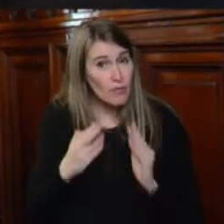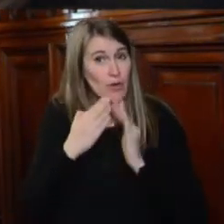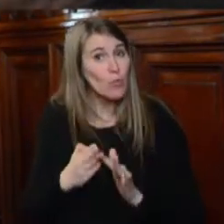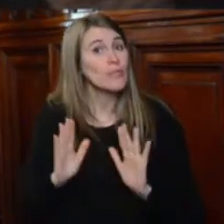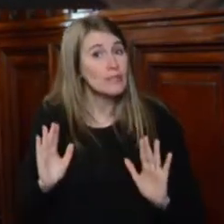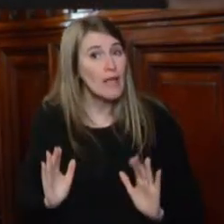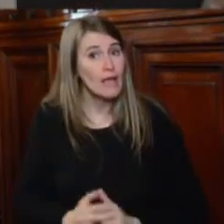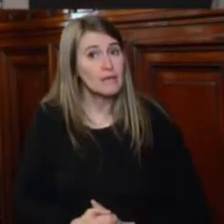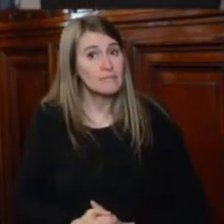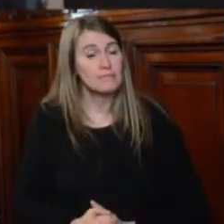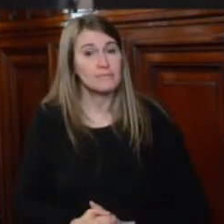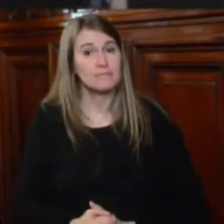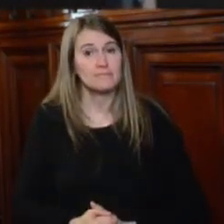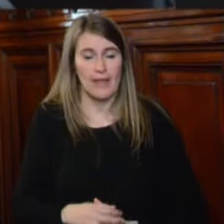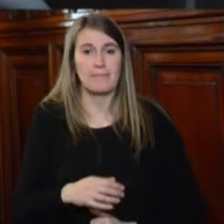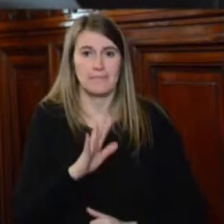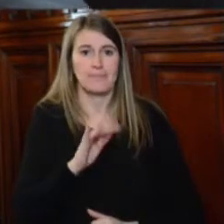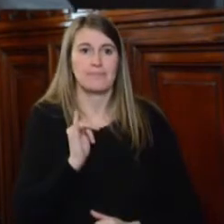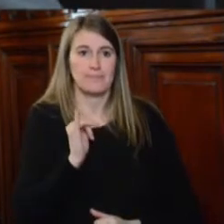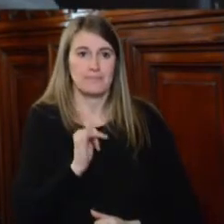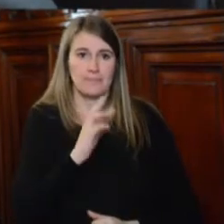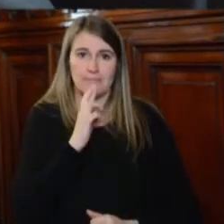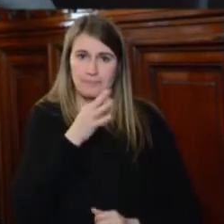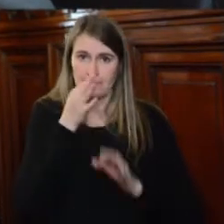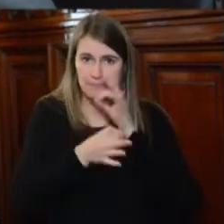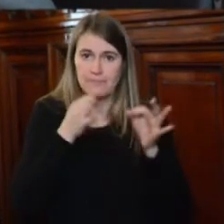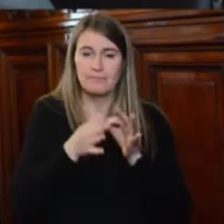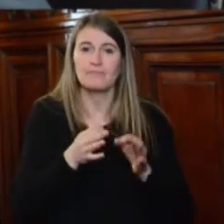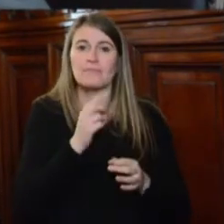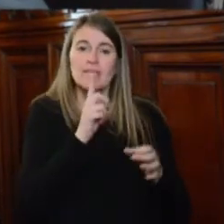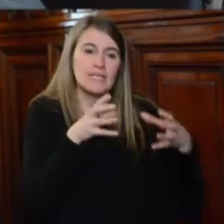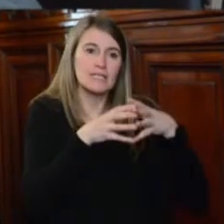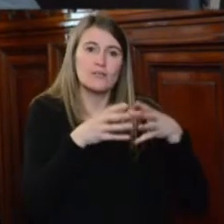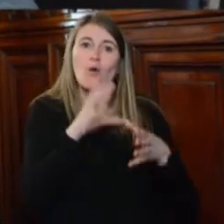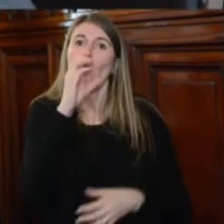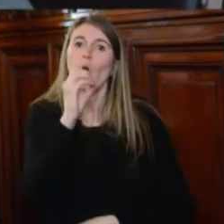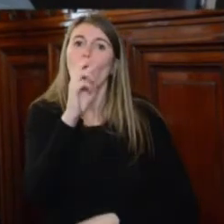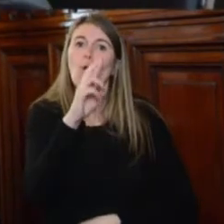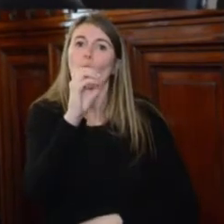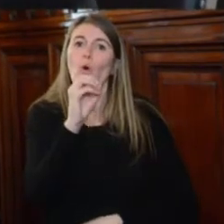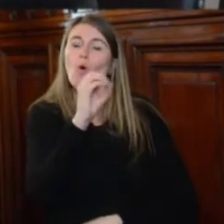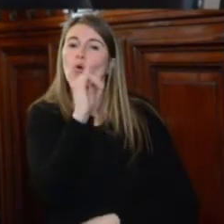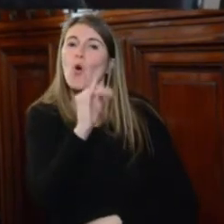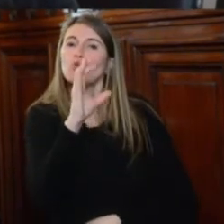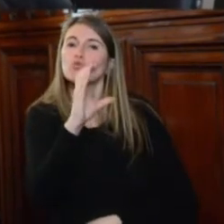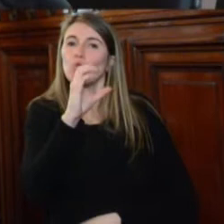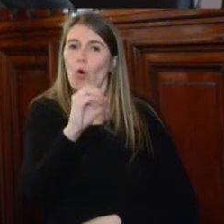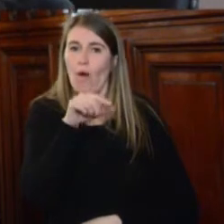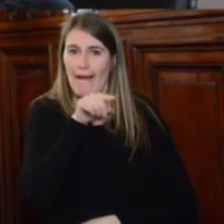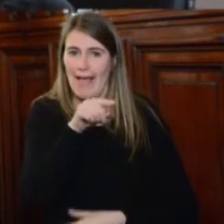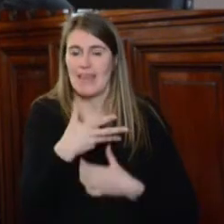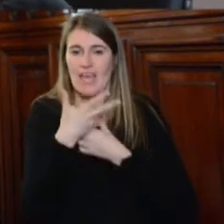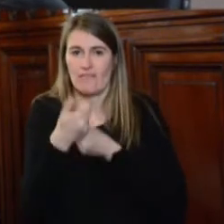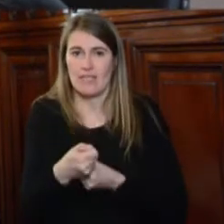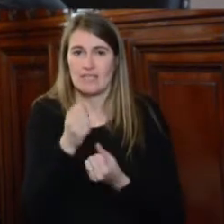Gracias, Pablo. Doy la palabra al comisionado Jesús Orozco, que es relator para defensores de derechos